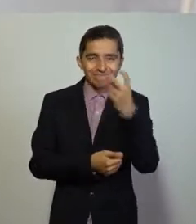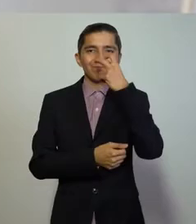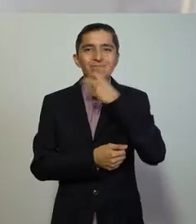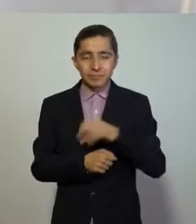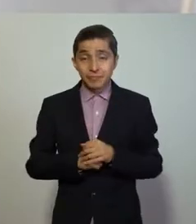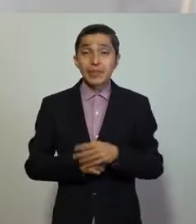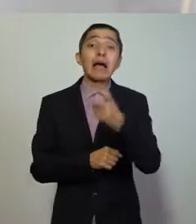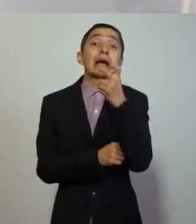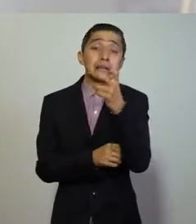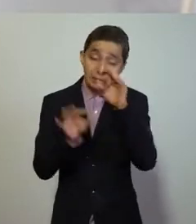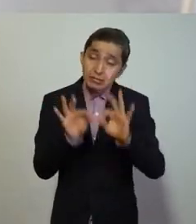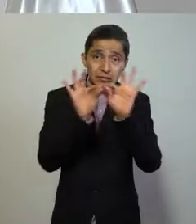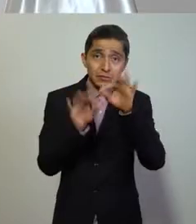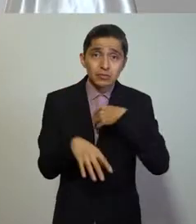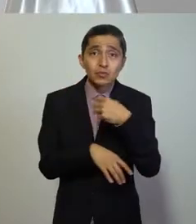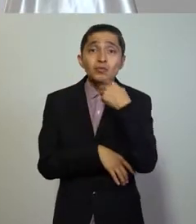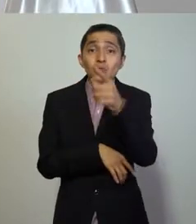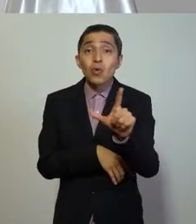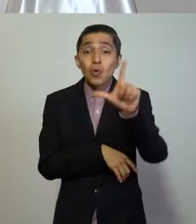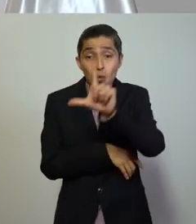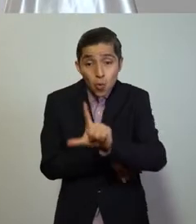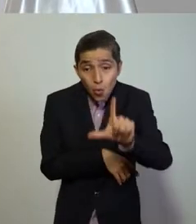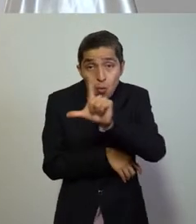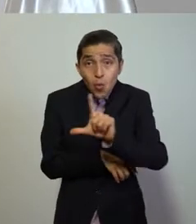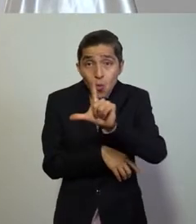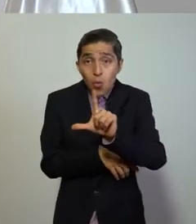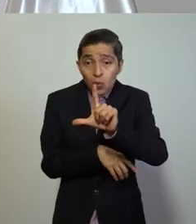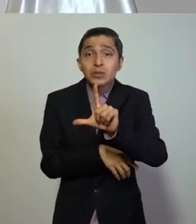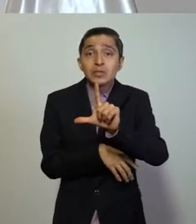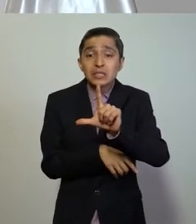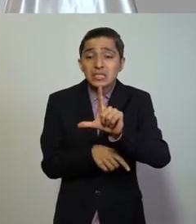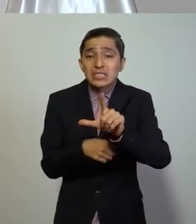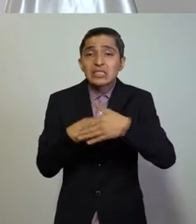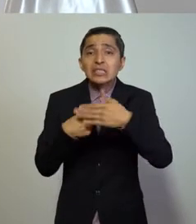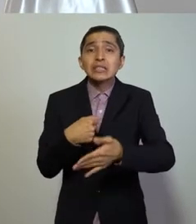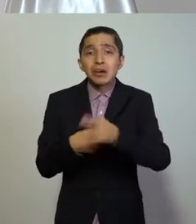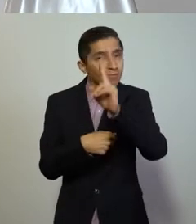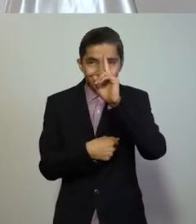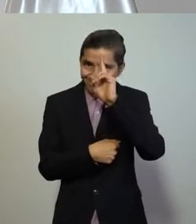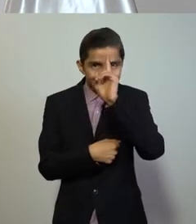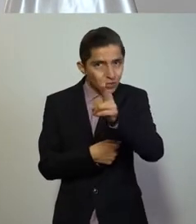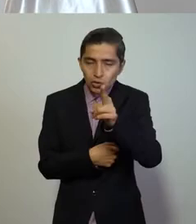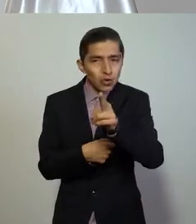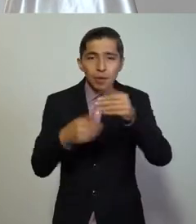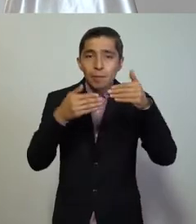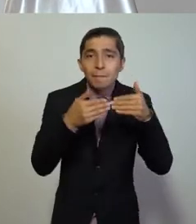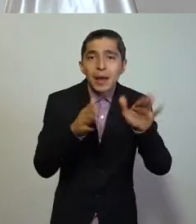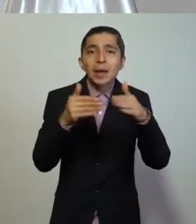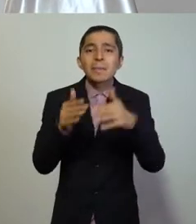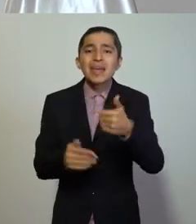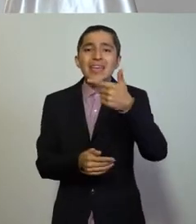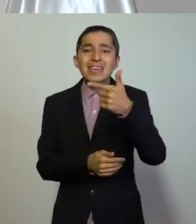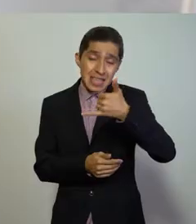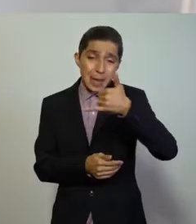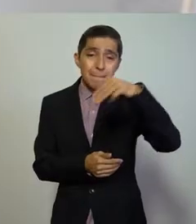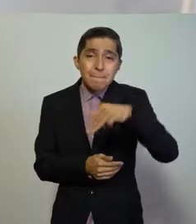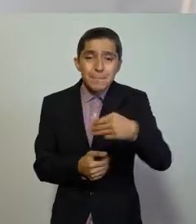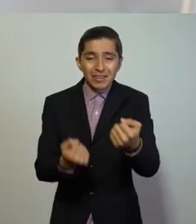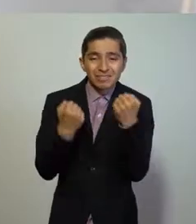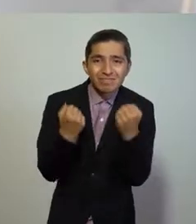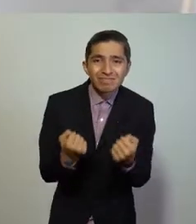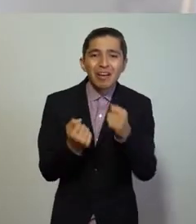Es importante mencionar que el lunes seguirá prohibida la apertura de los gimnasios,